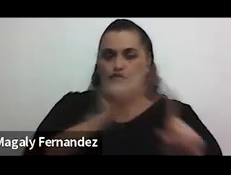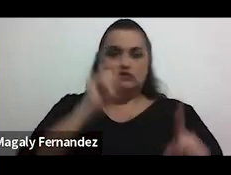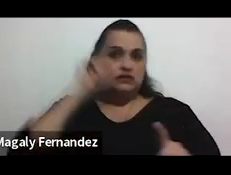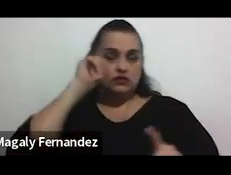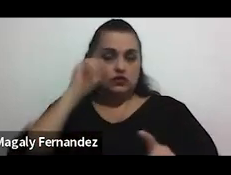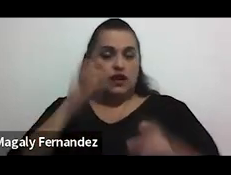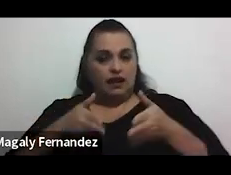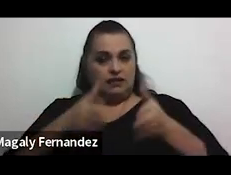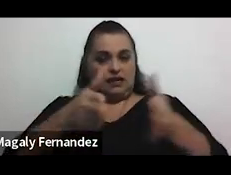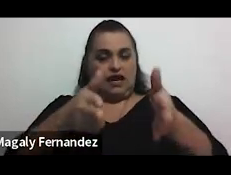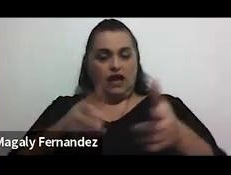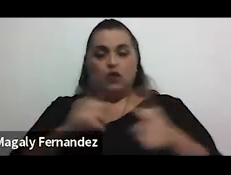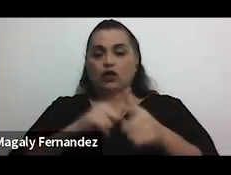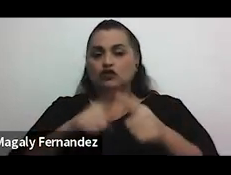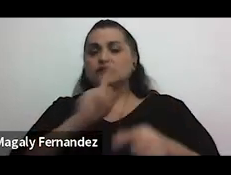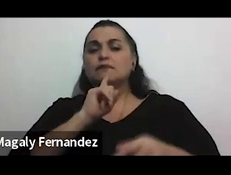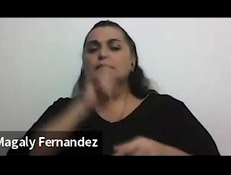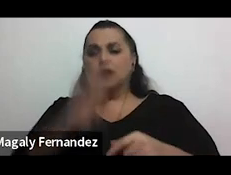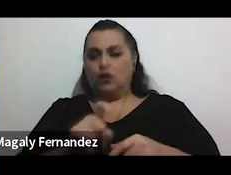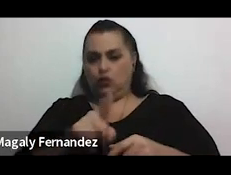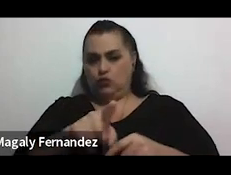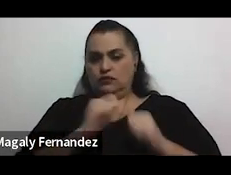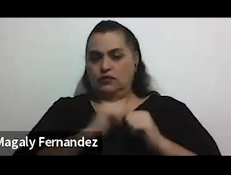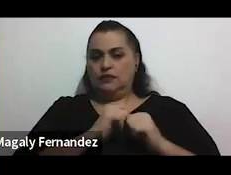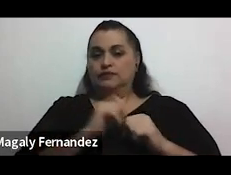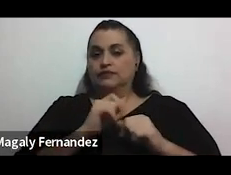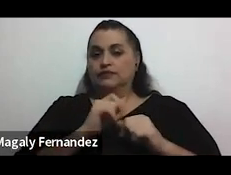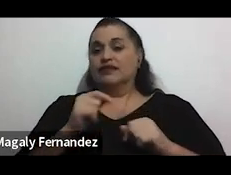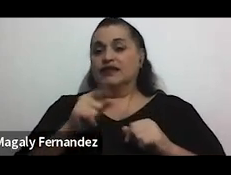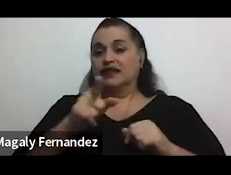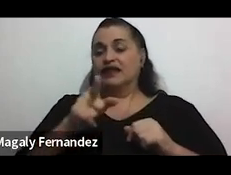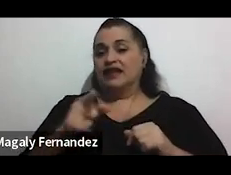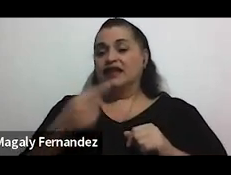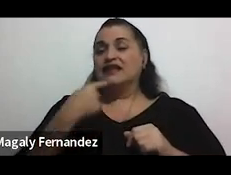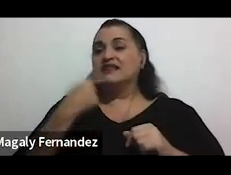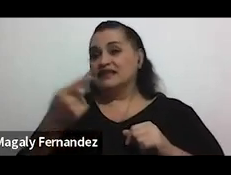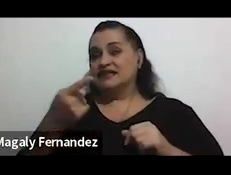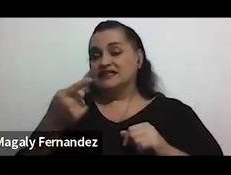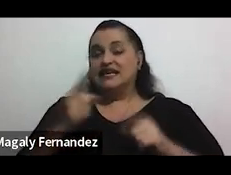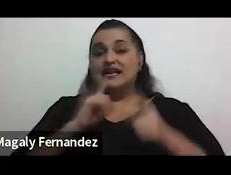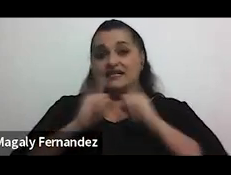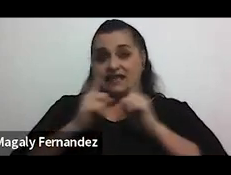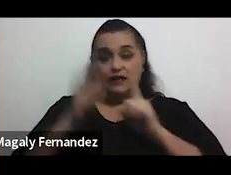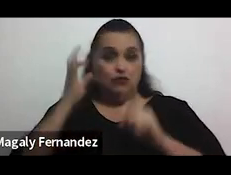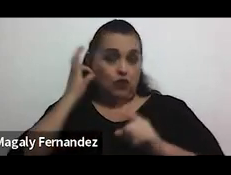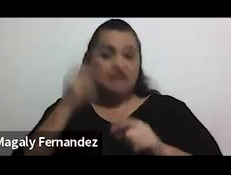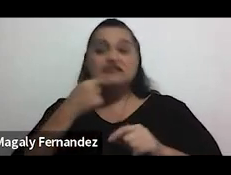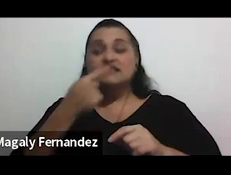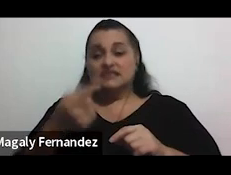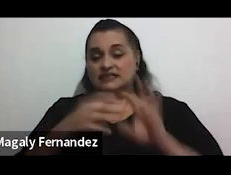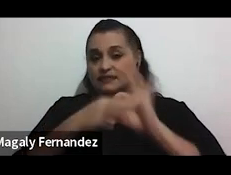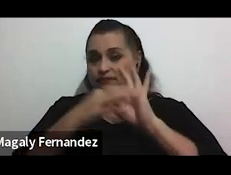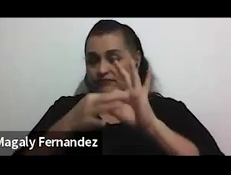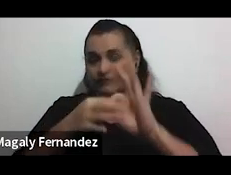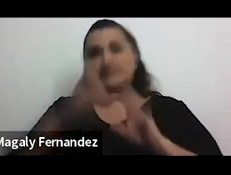Entonces, aquí un poco la pregunta que hacía la Santiago, creo que era que se llamaba en el chat, nos refiere a que